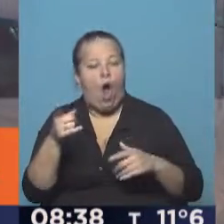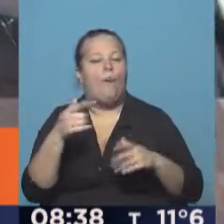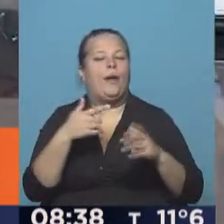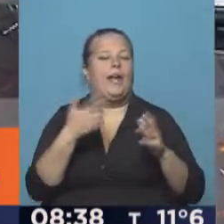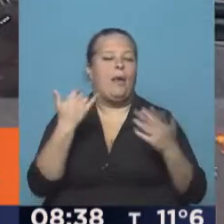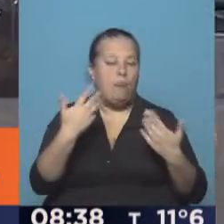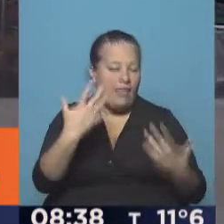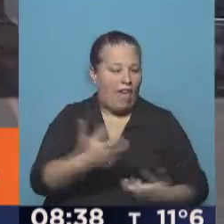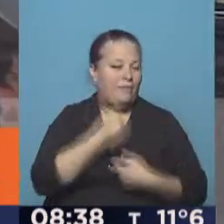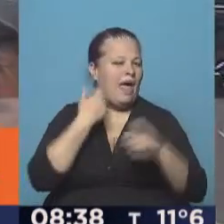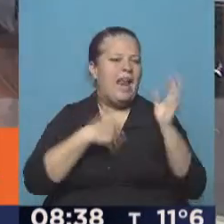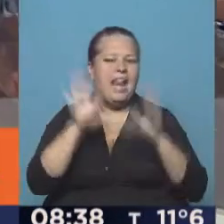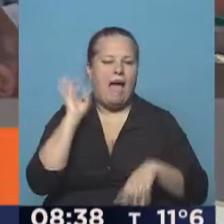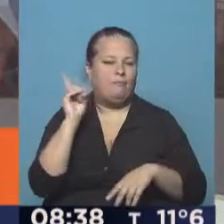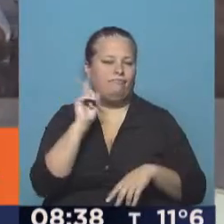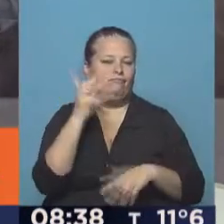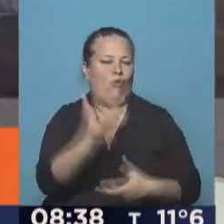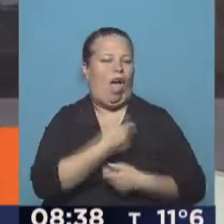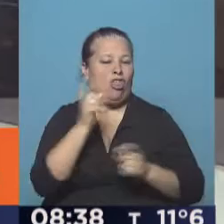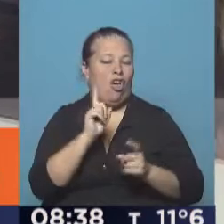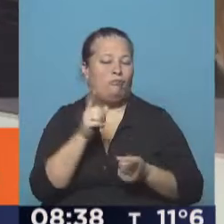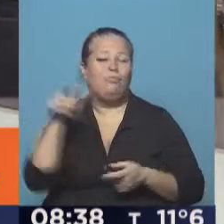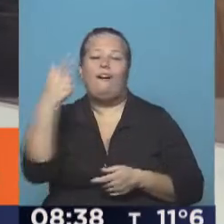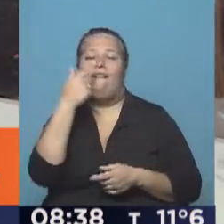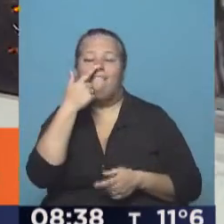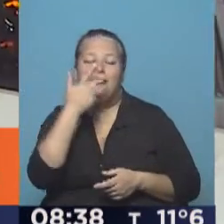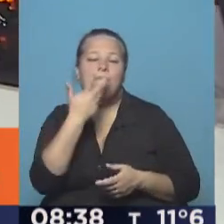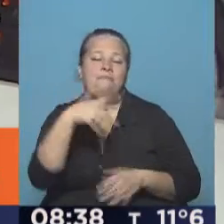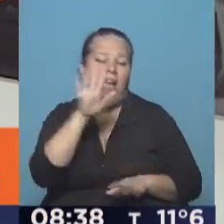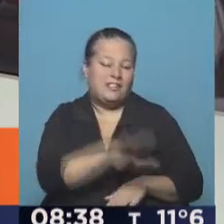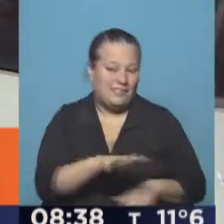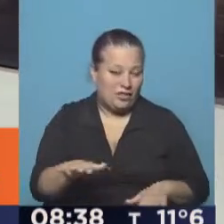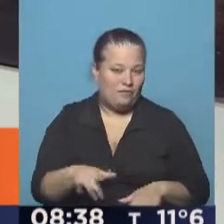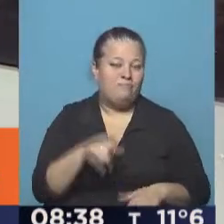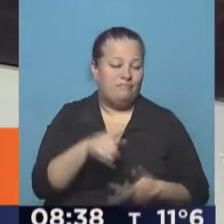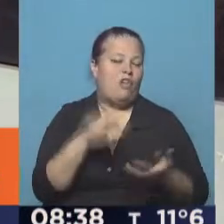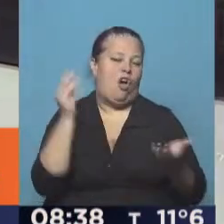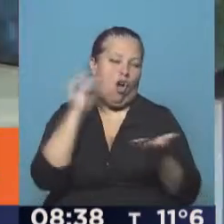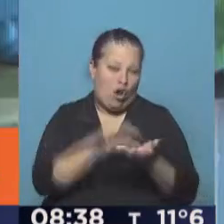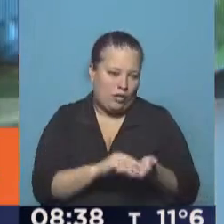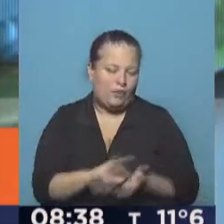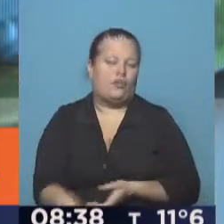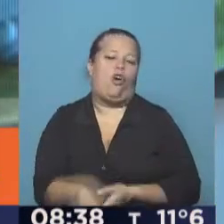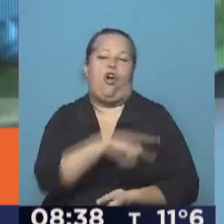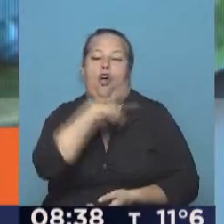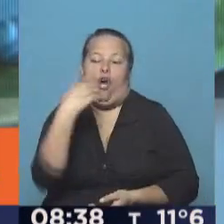en situación de adoptabilidad en la mayoría de los casos no son adoptados. Y esto configura, de nuevo, otro